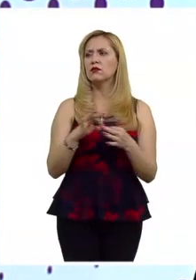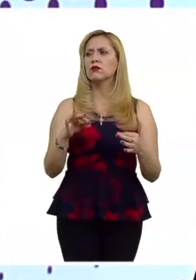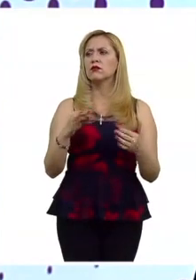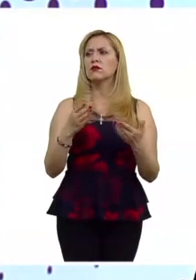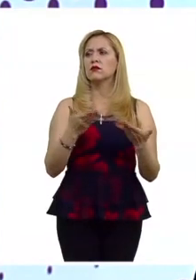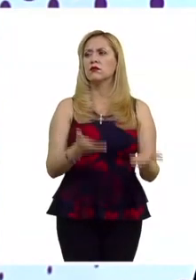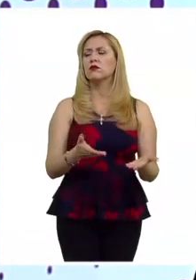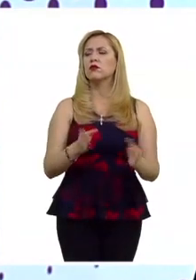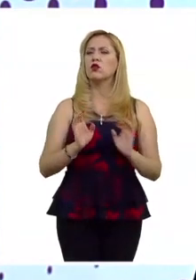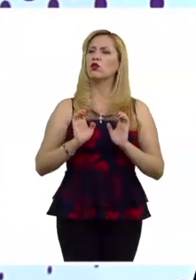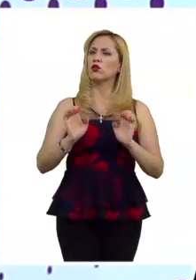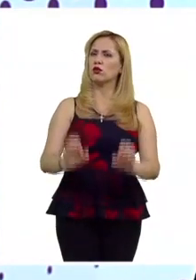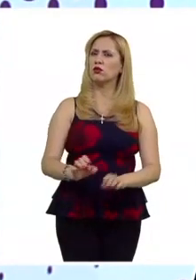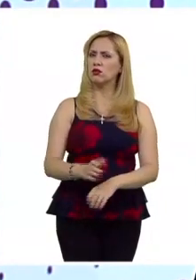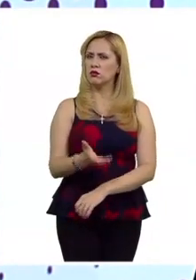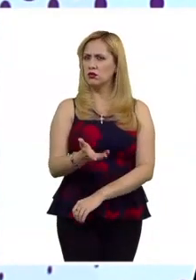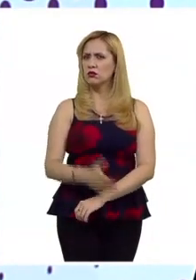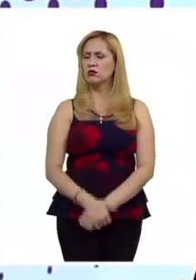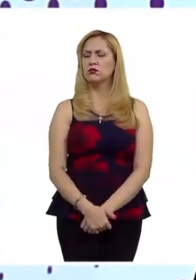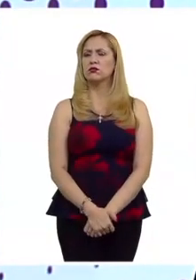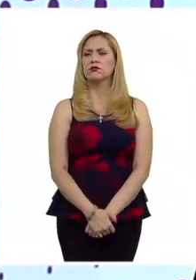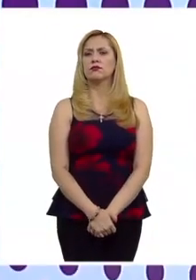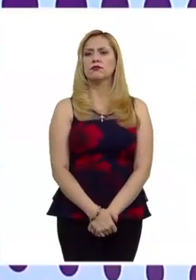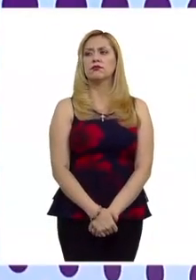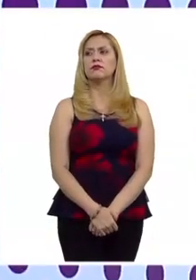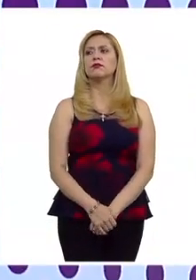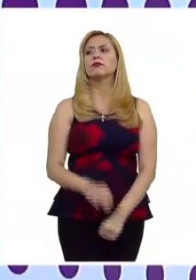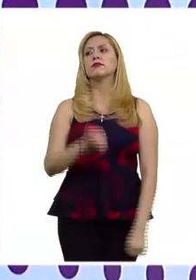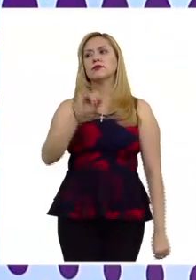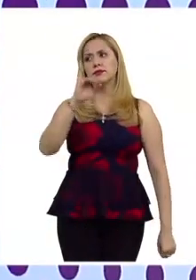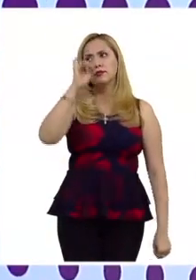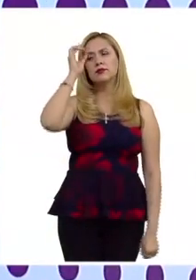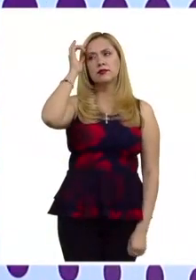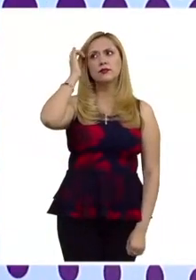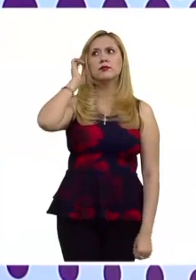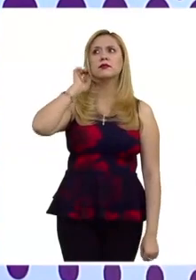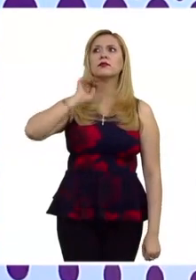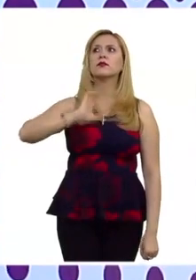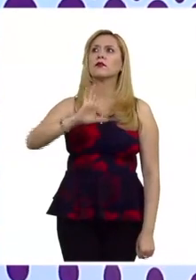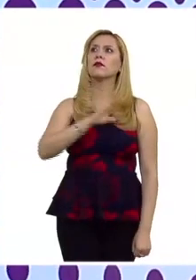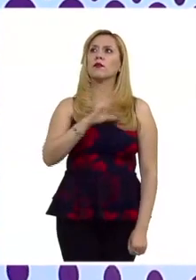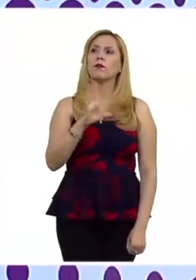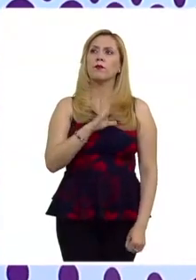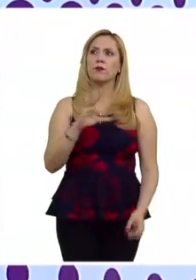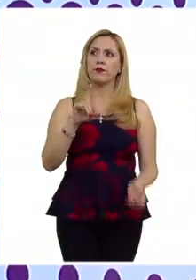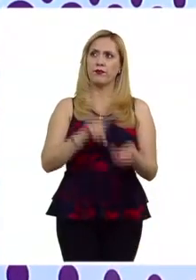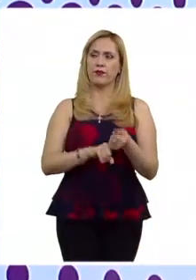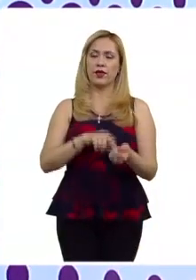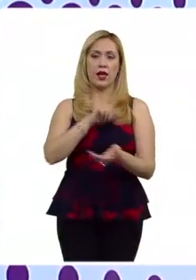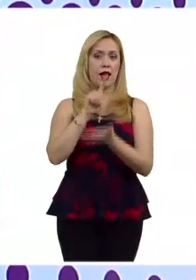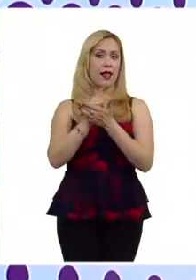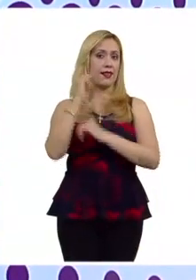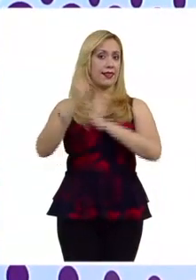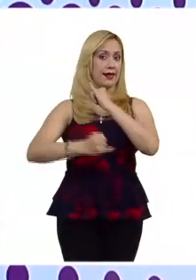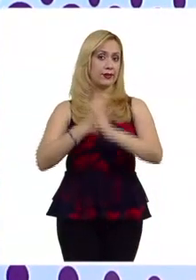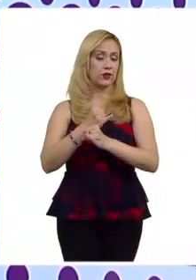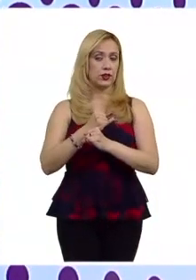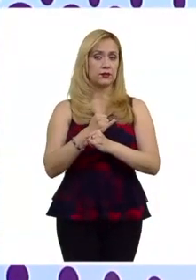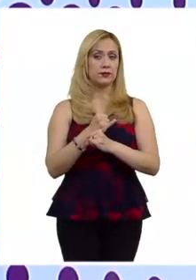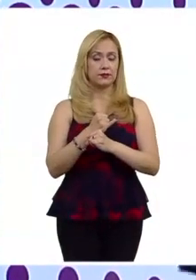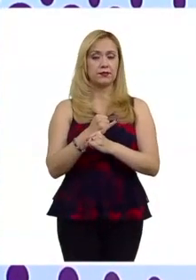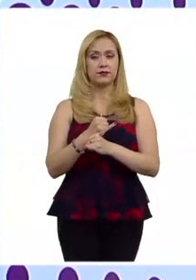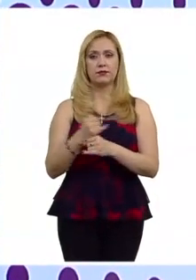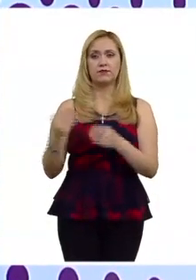el discurso de odio que quisieras compartir sí bueno hay una construcción desde el derecho internacional justamente